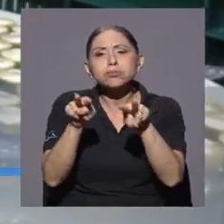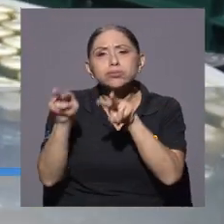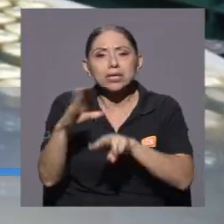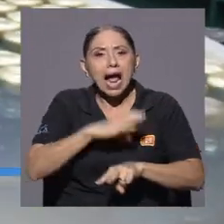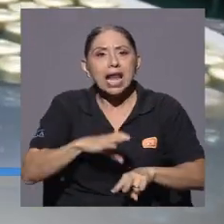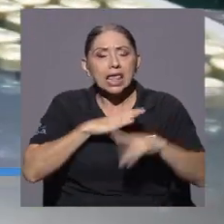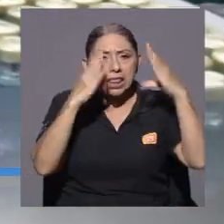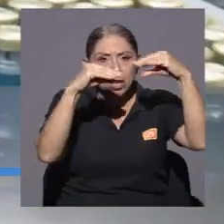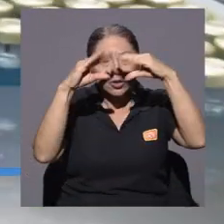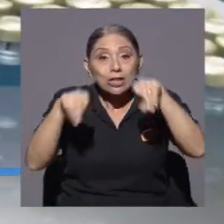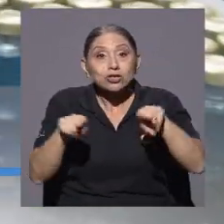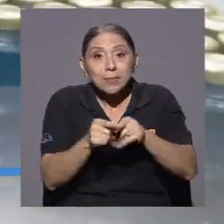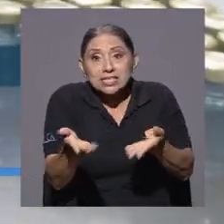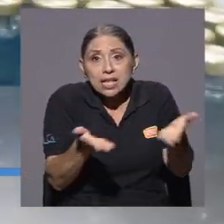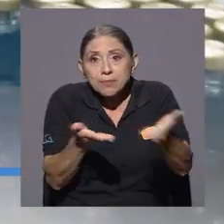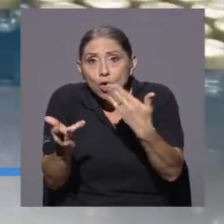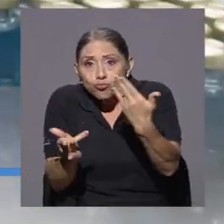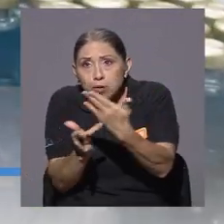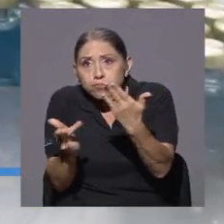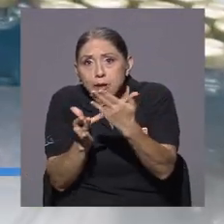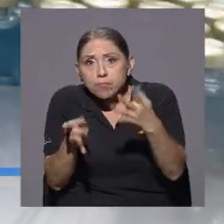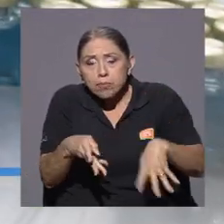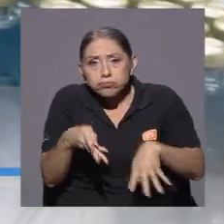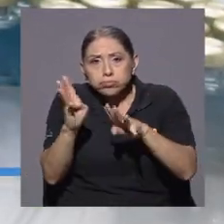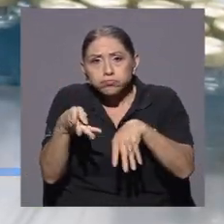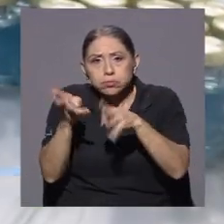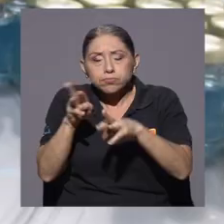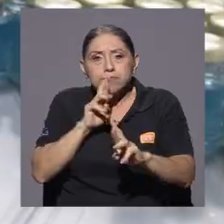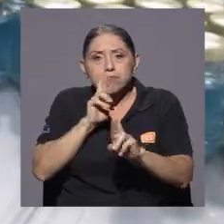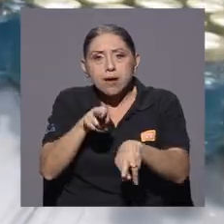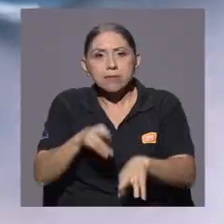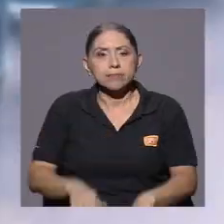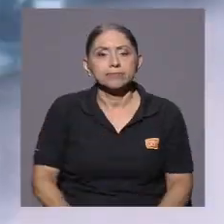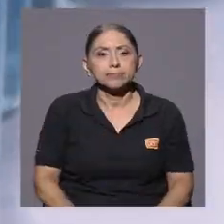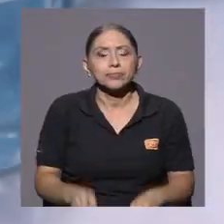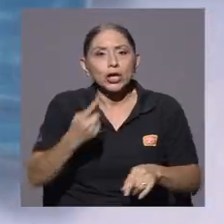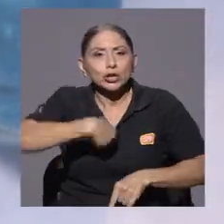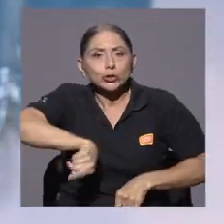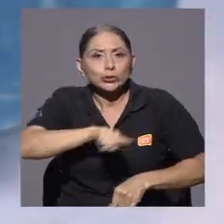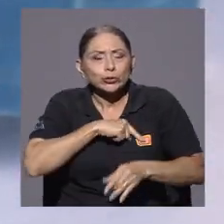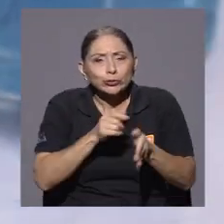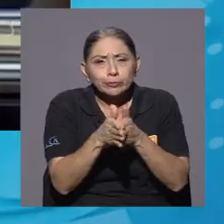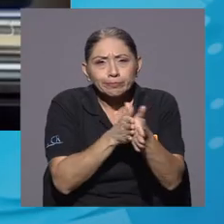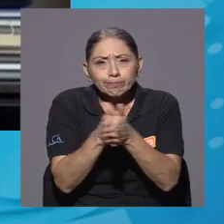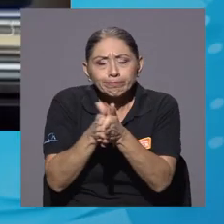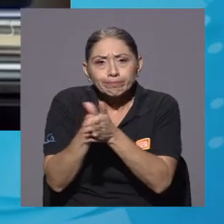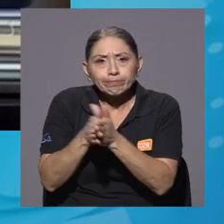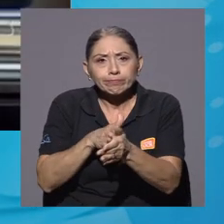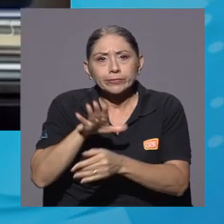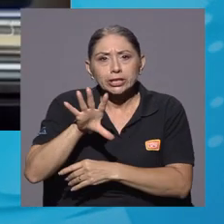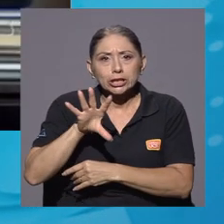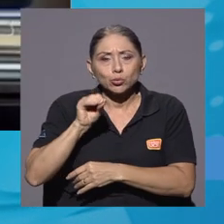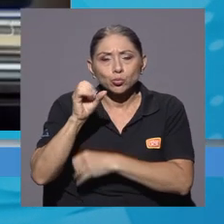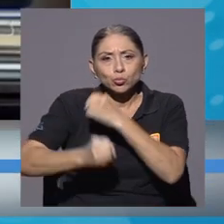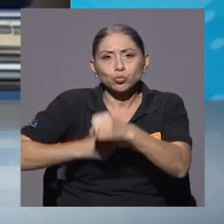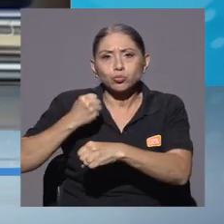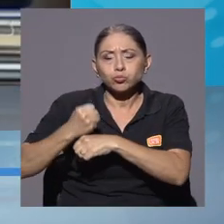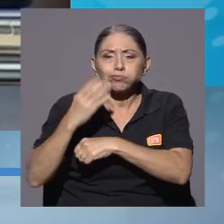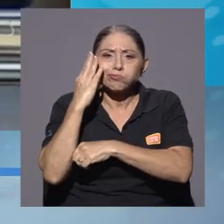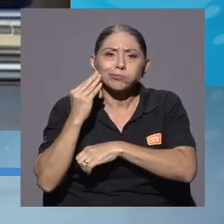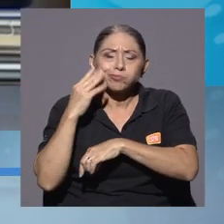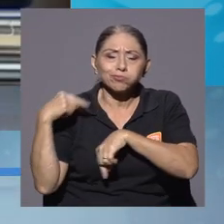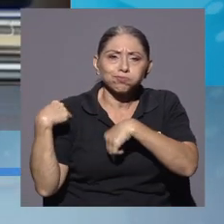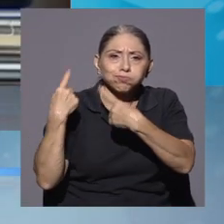de los datos, además del servidor informático para almacenar los resultados. Estamos aprovechando 50 años de experiencia